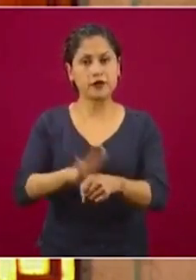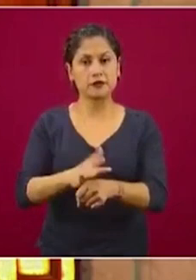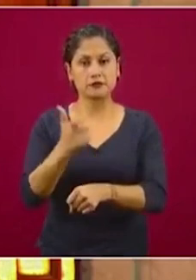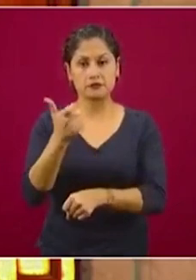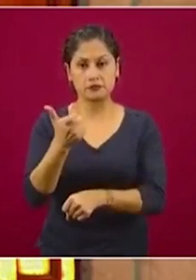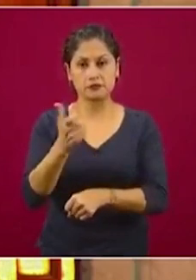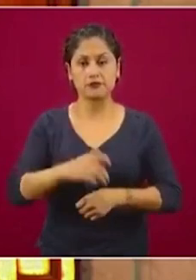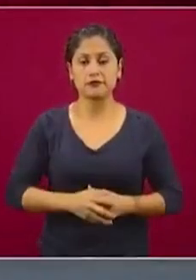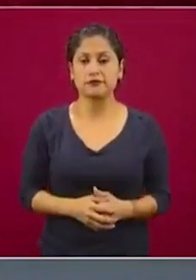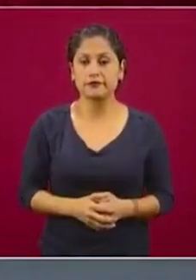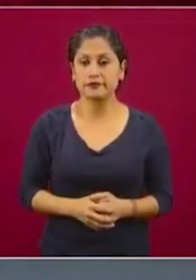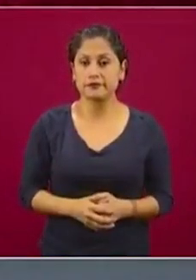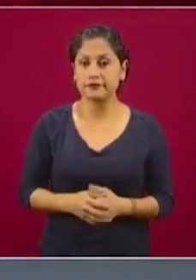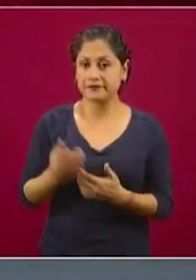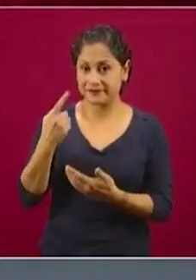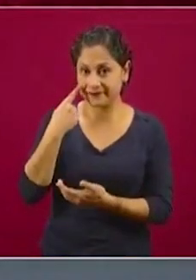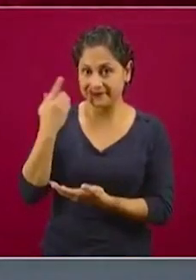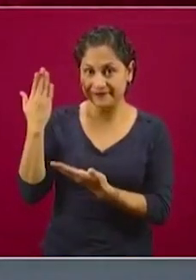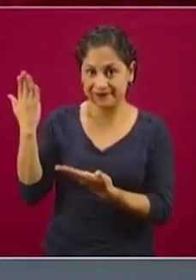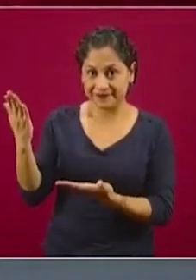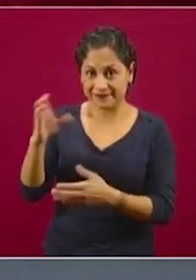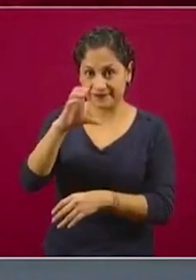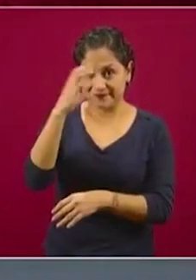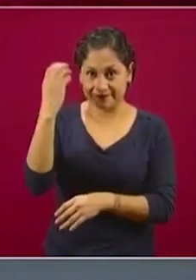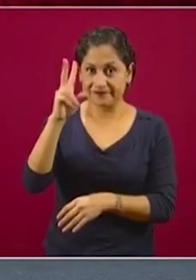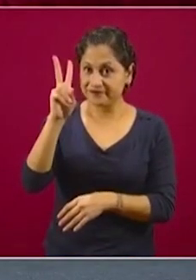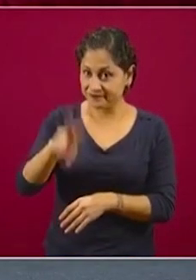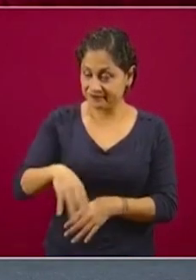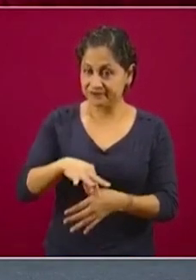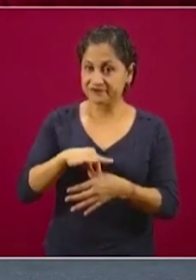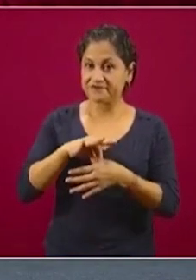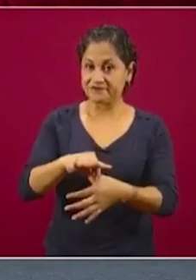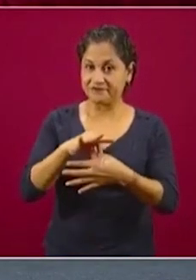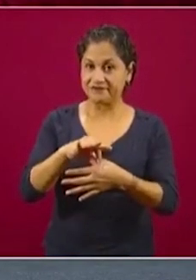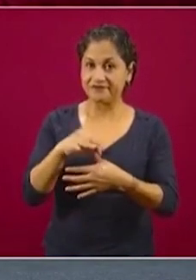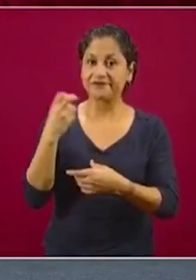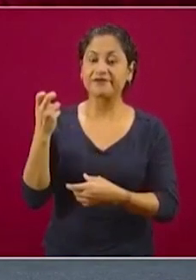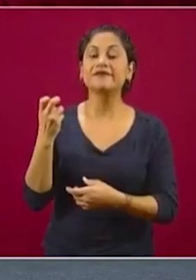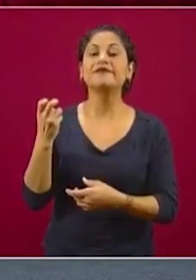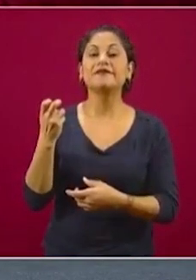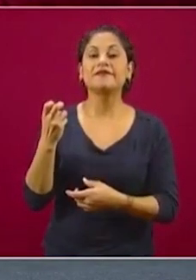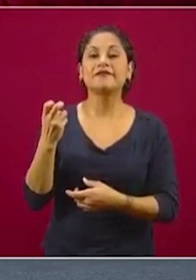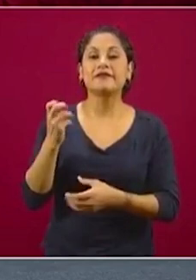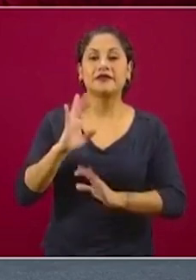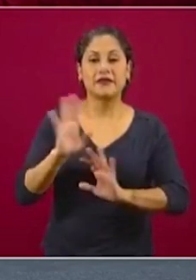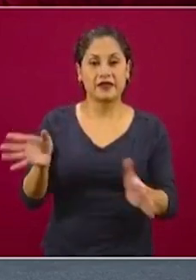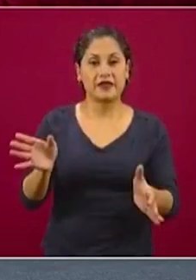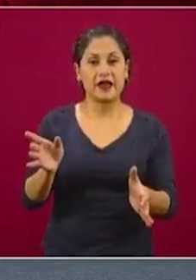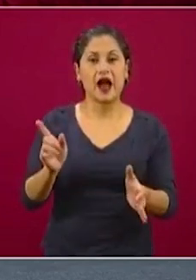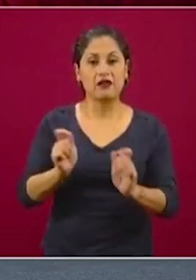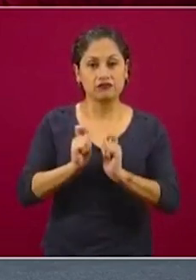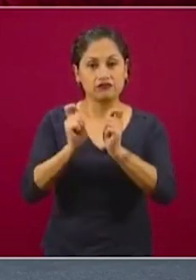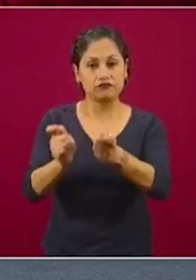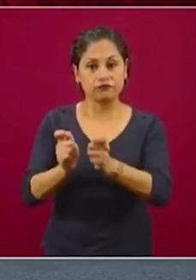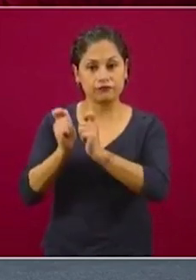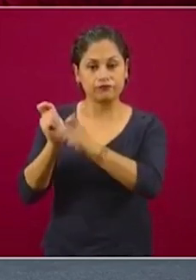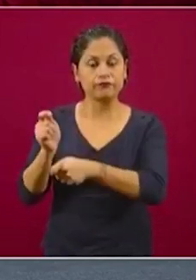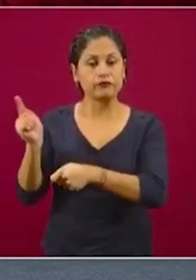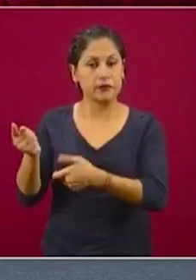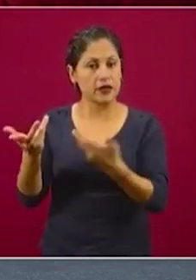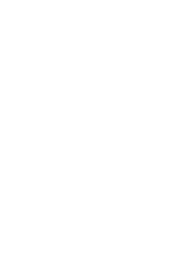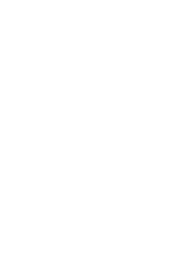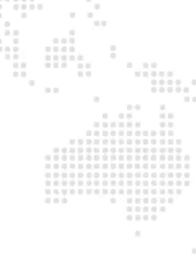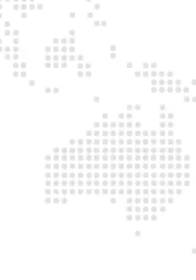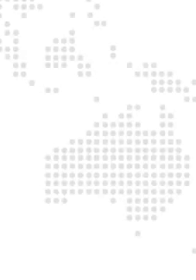Estas fotos que ven aquí son de tesoreras reales que han estado ya realizando obras y trabajos y dándole